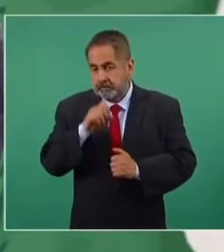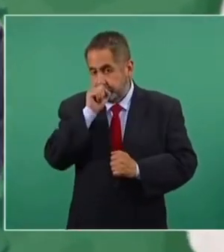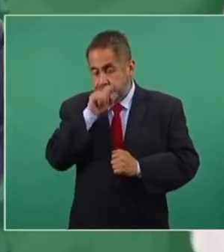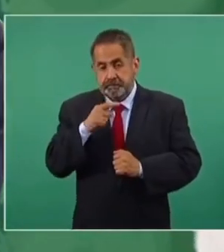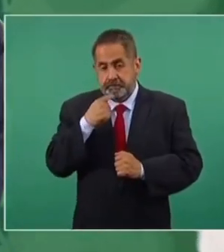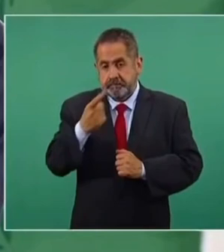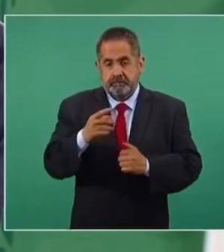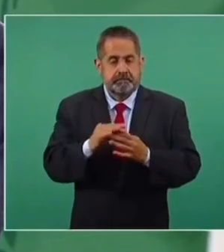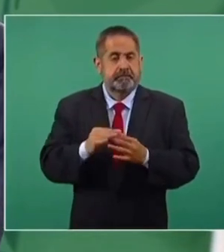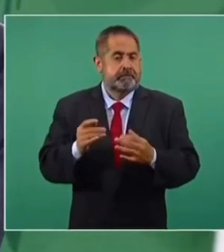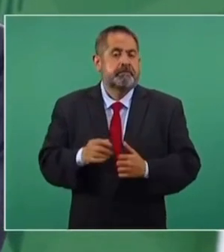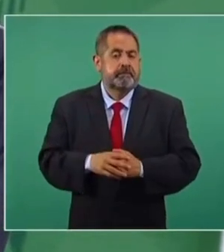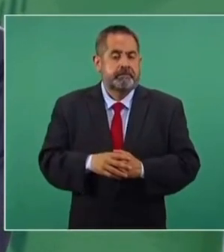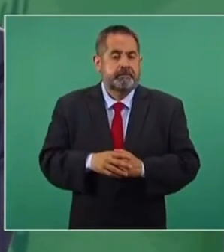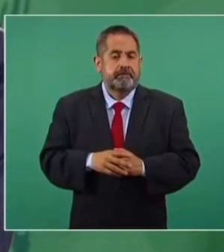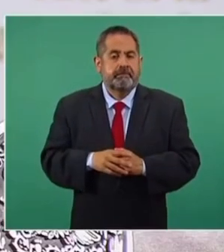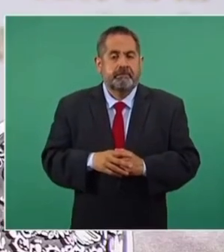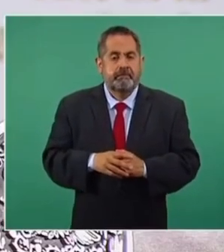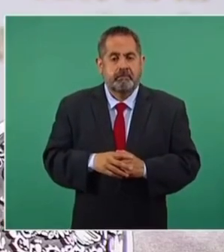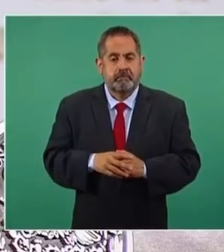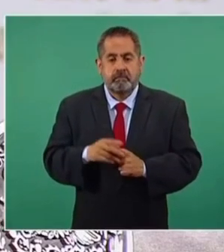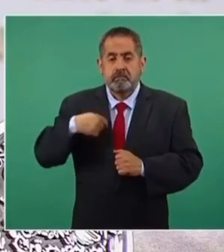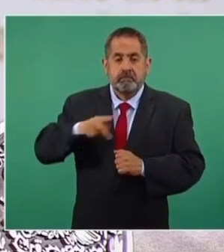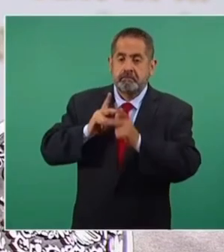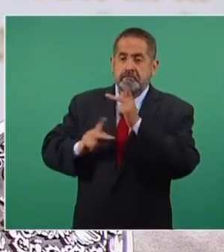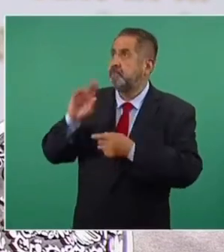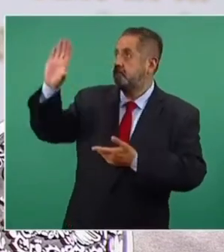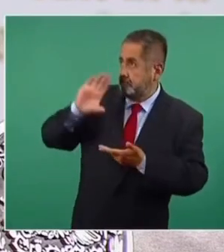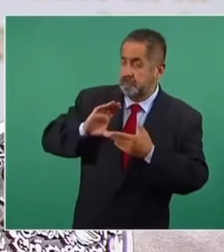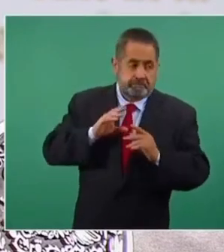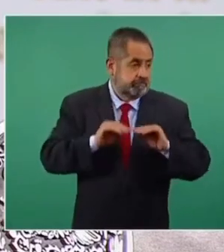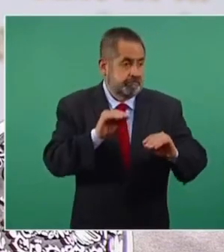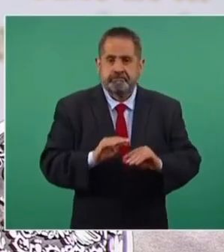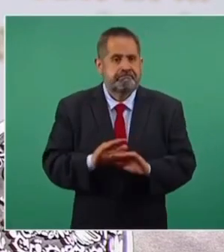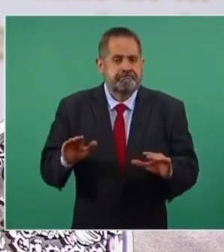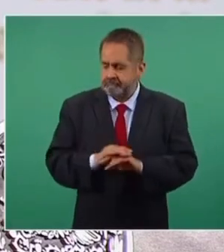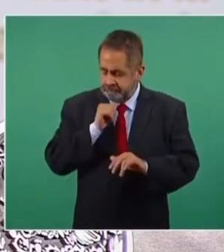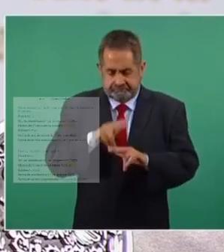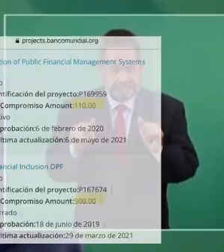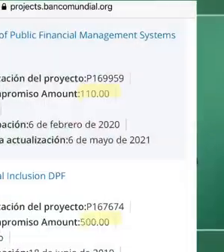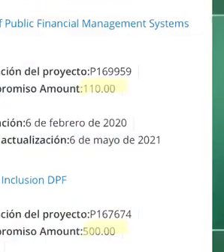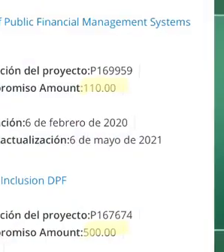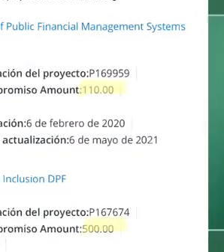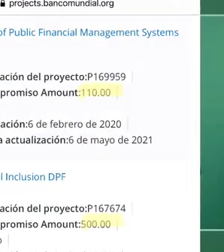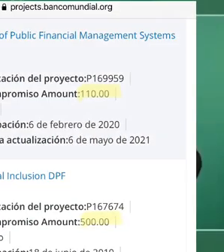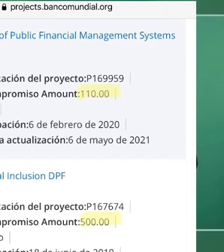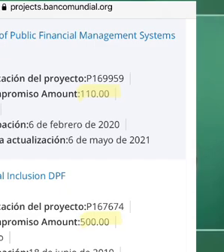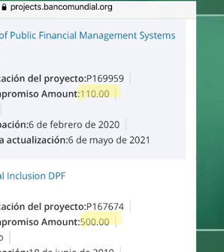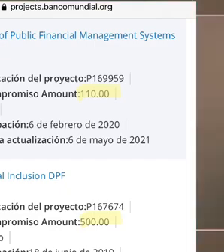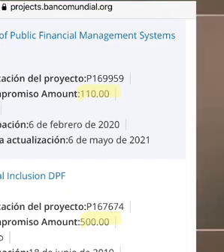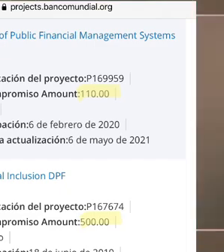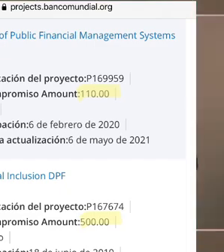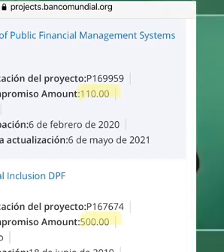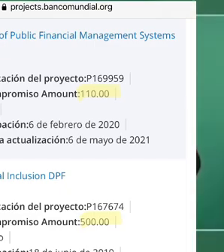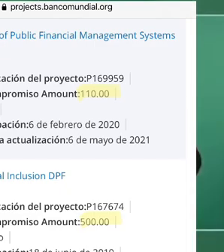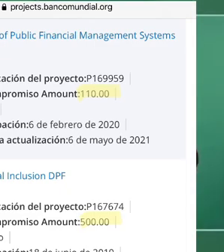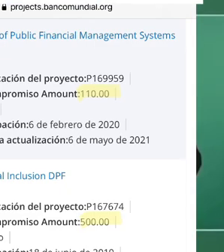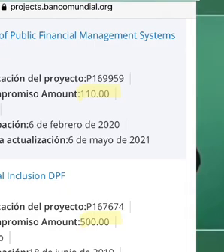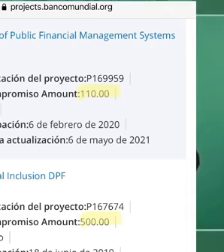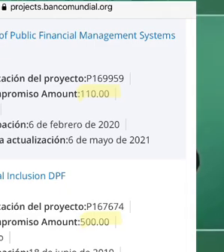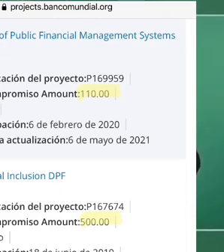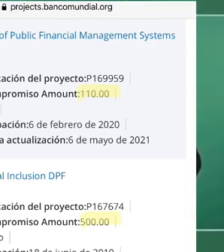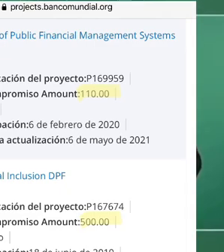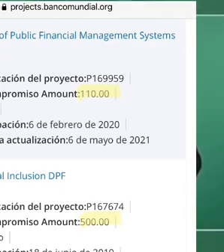decirles que no hemos recurrido a deuda adicional, que se incrementó la deuda porque se cayó